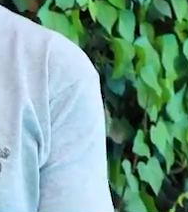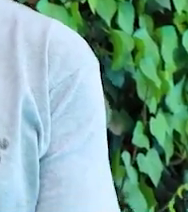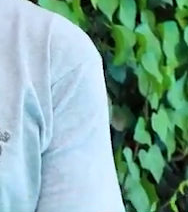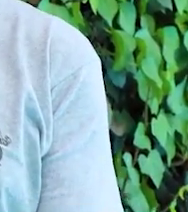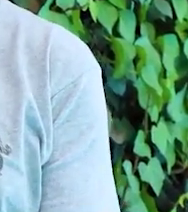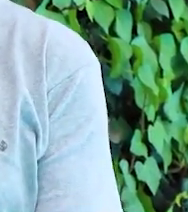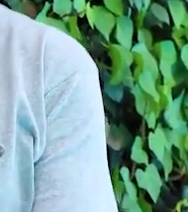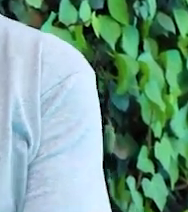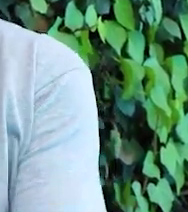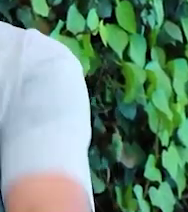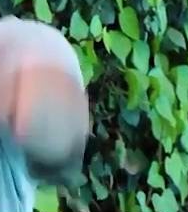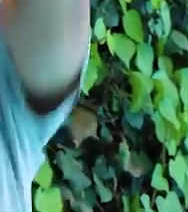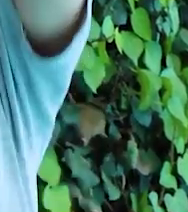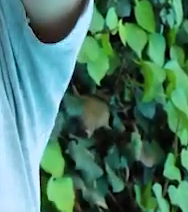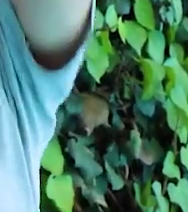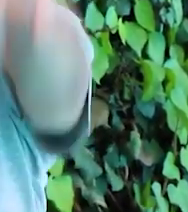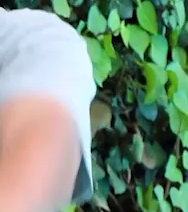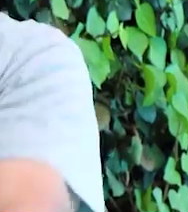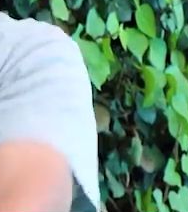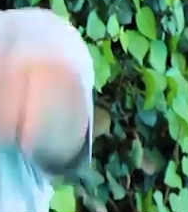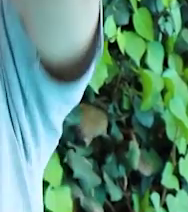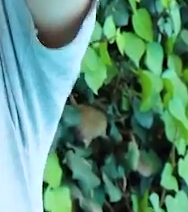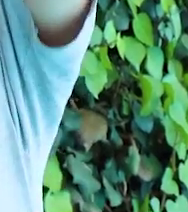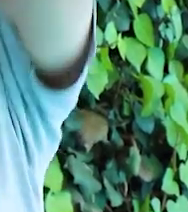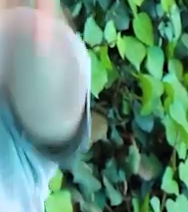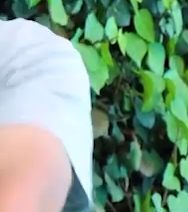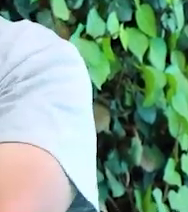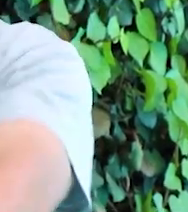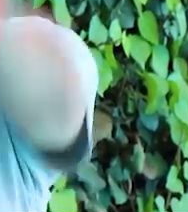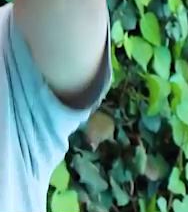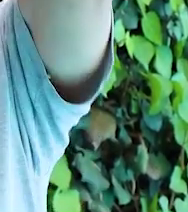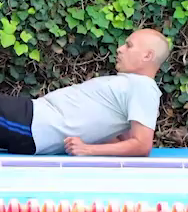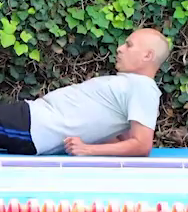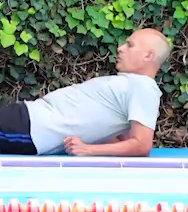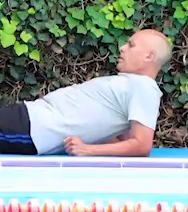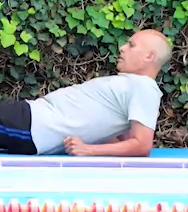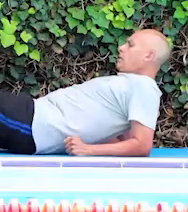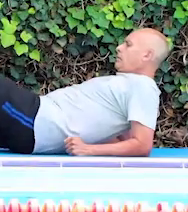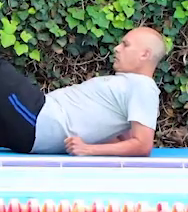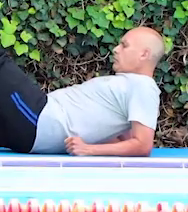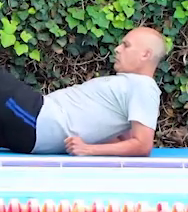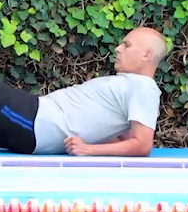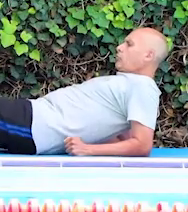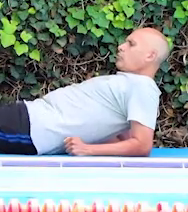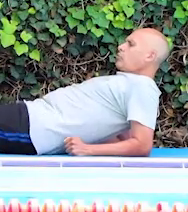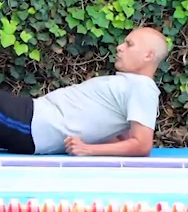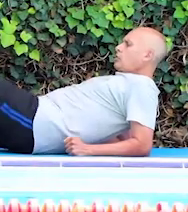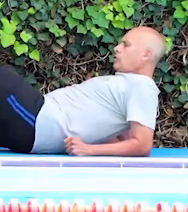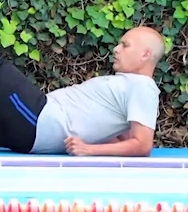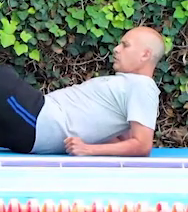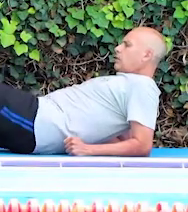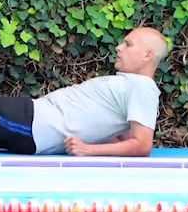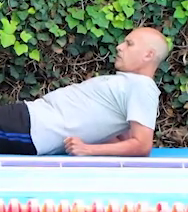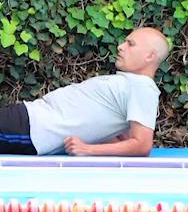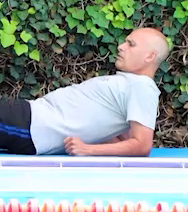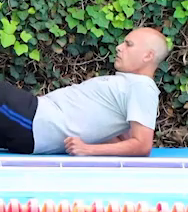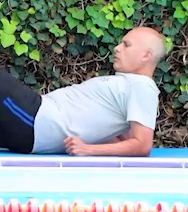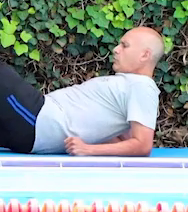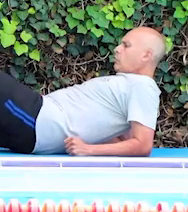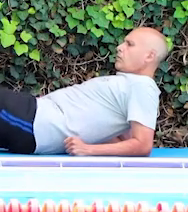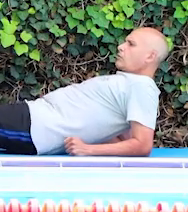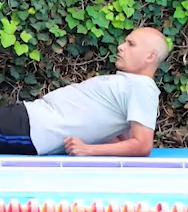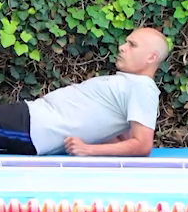y después diez veces la otra pierna. Una, dos, tres,